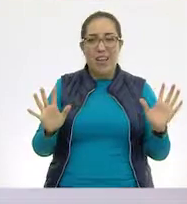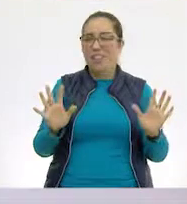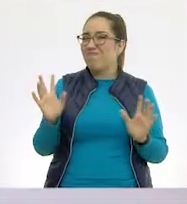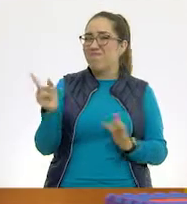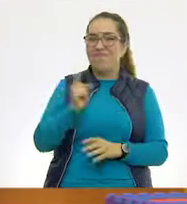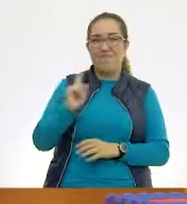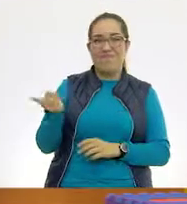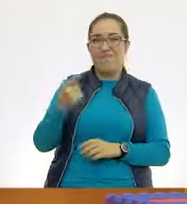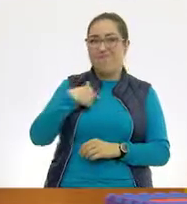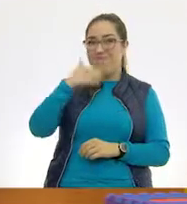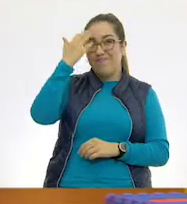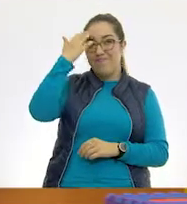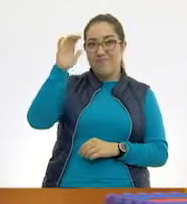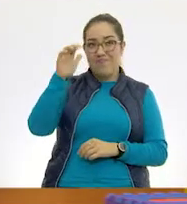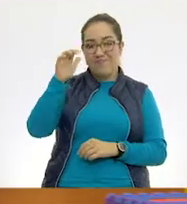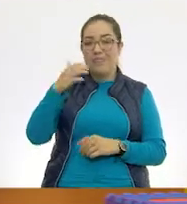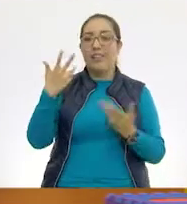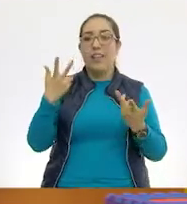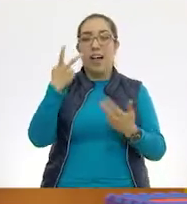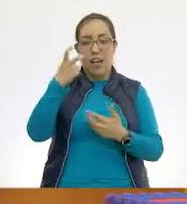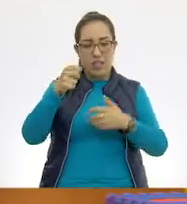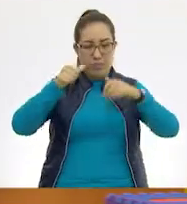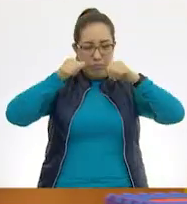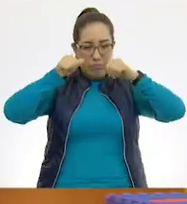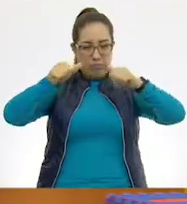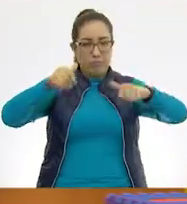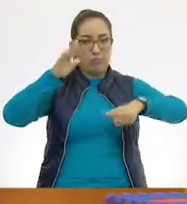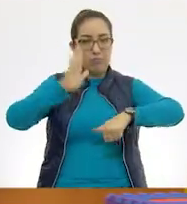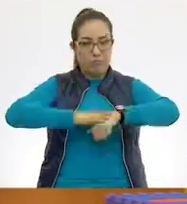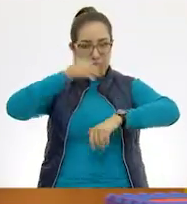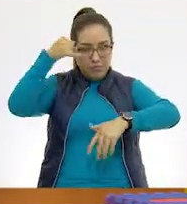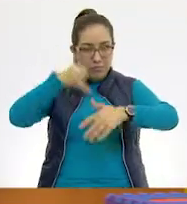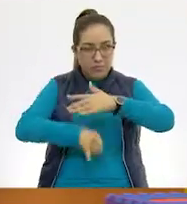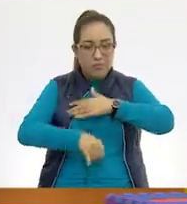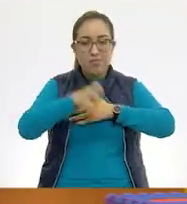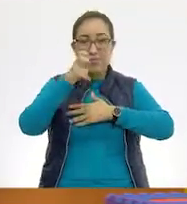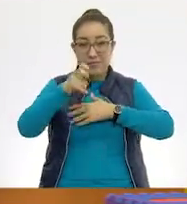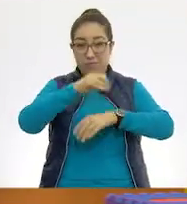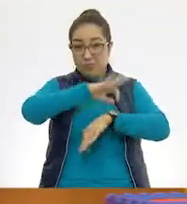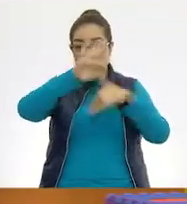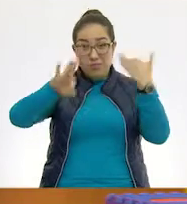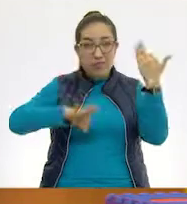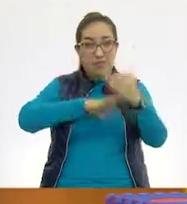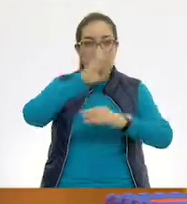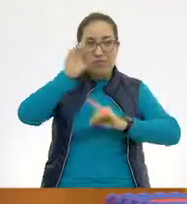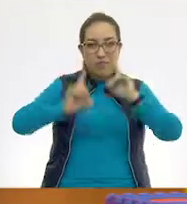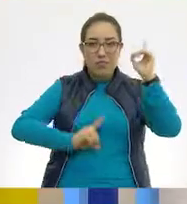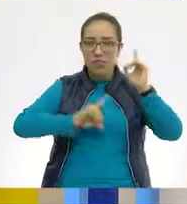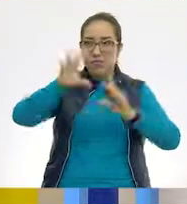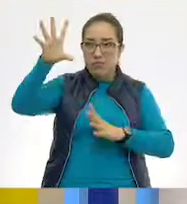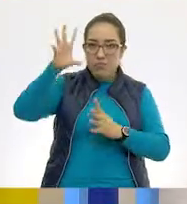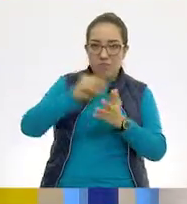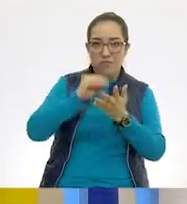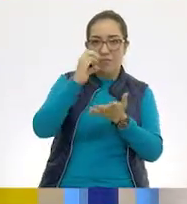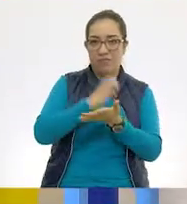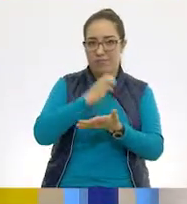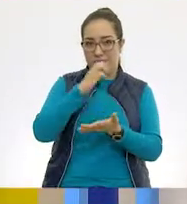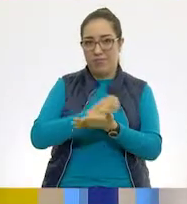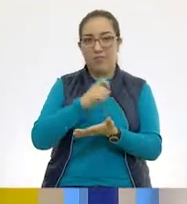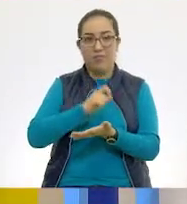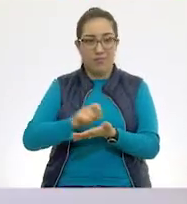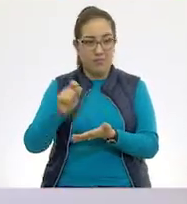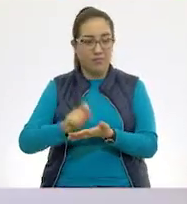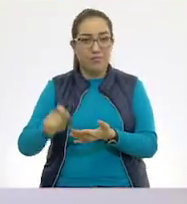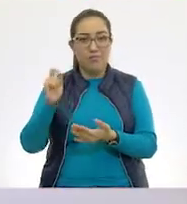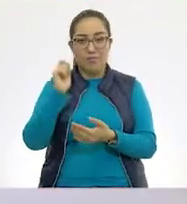una palabra nueva y entonces tenemos que poner mucha atención y anotar todo en nuestro cuaderno. ¿Sale? Cierto. Muy bien. ¿Qué te parece